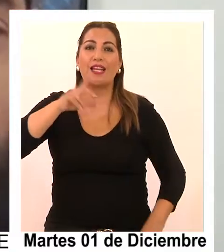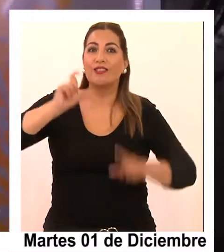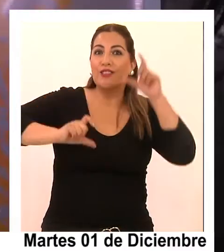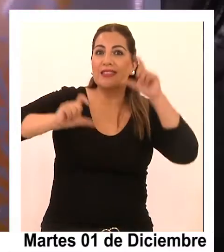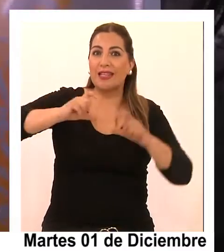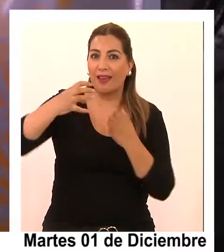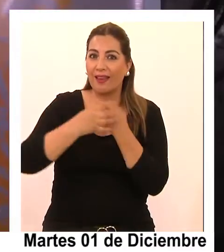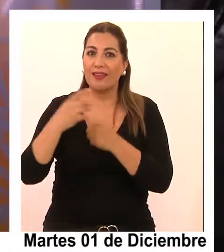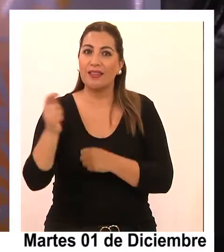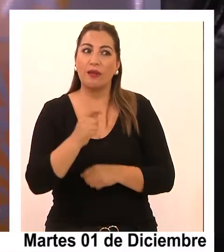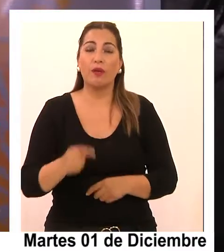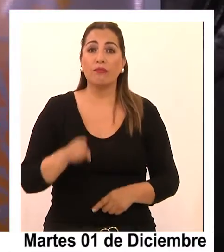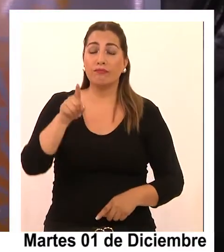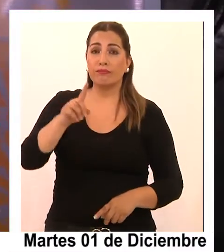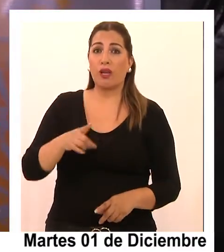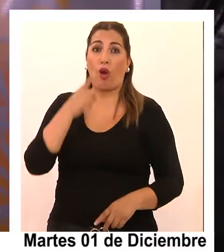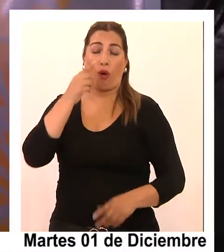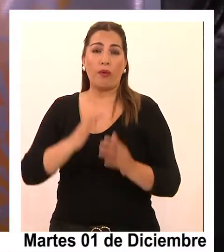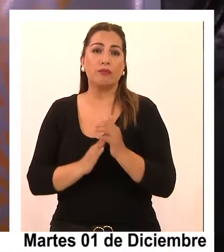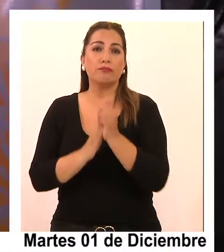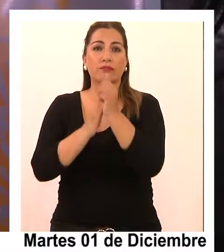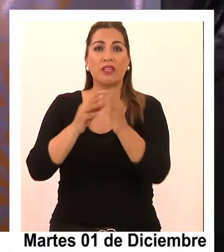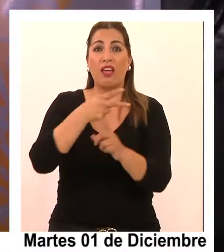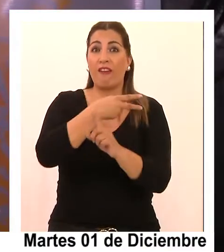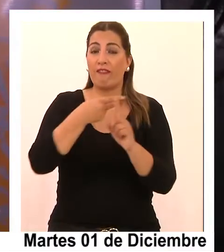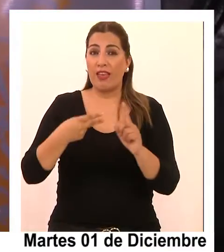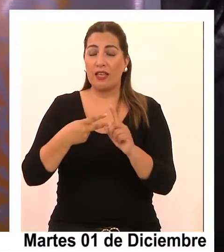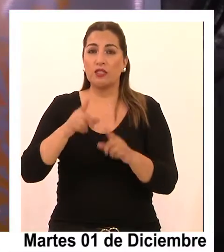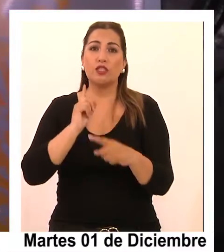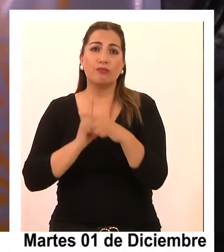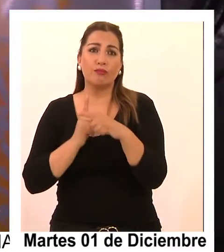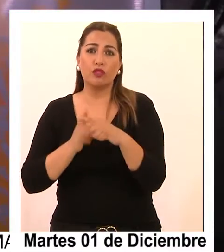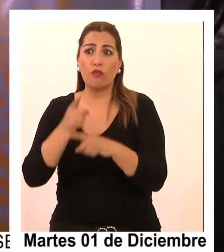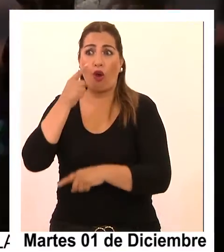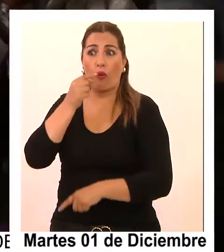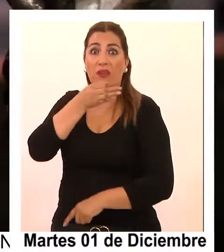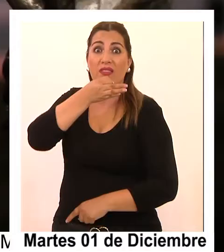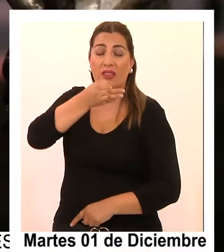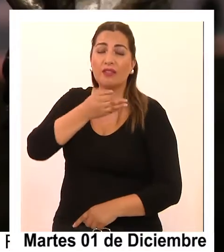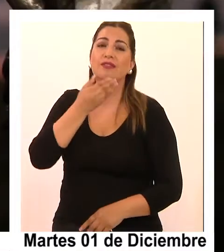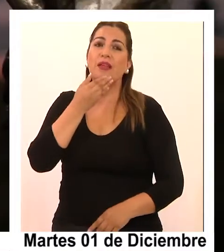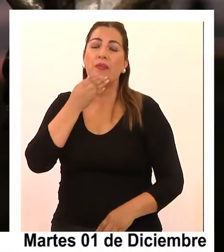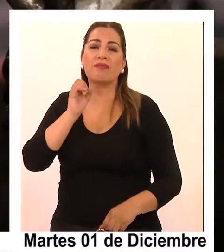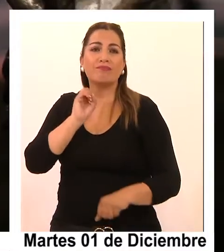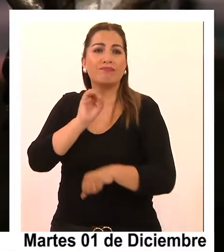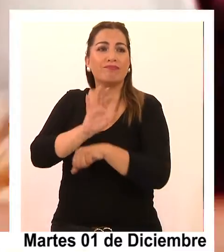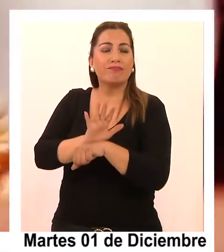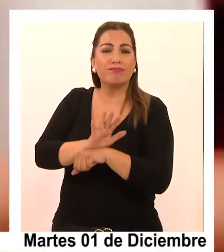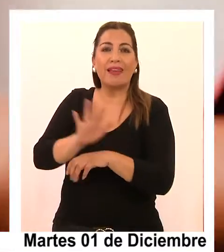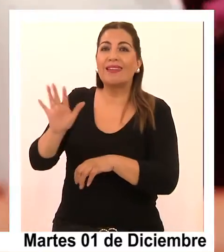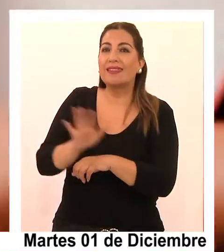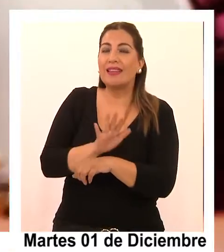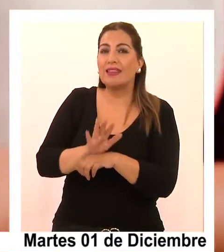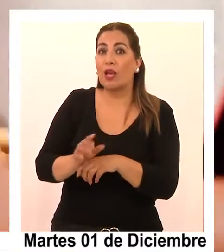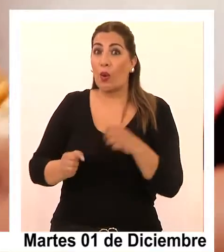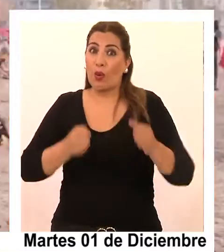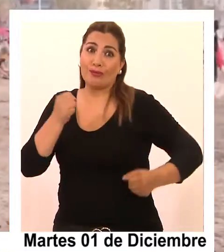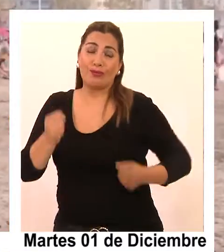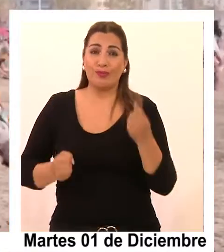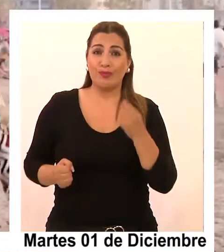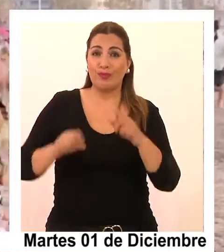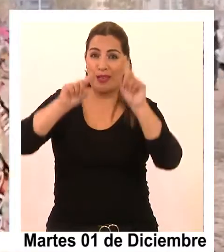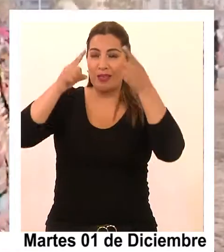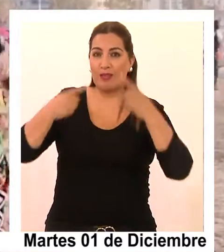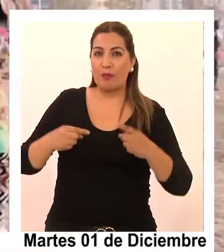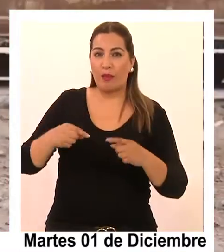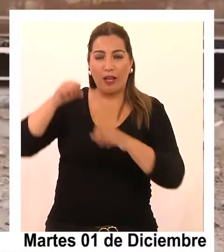región de Tarapacá. El gestor cultural y activista VIH Positivo comentó que además de la presentación de teatro, danza, música,